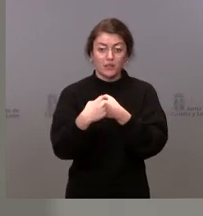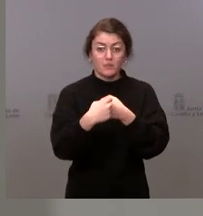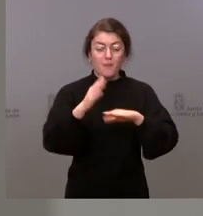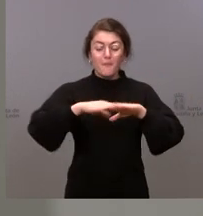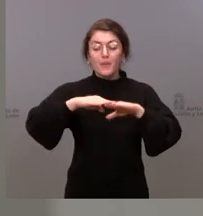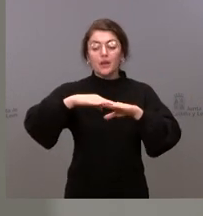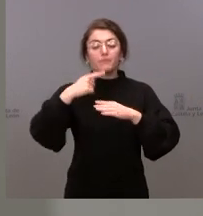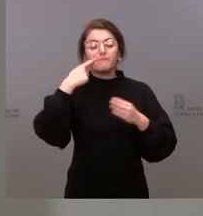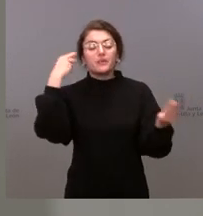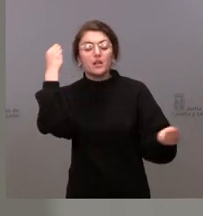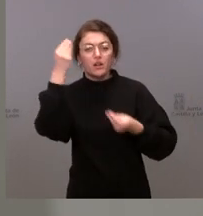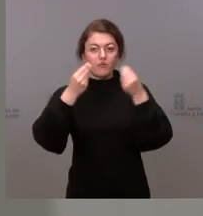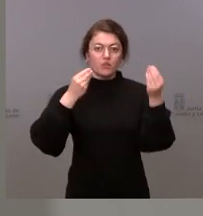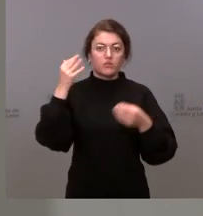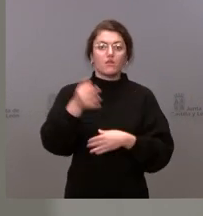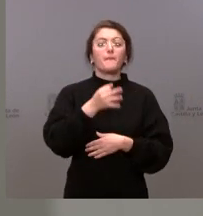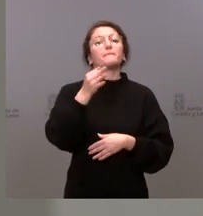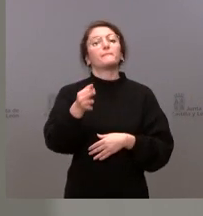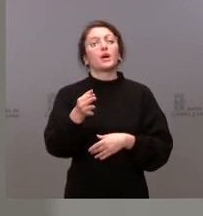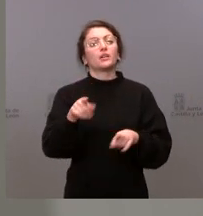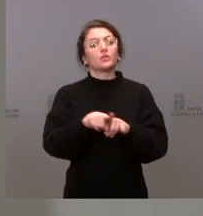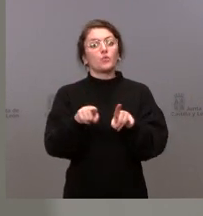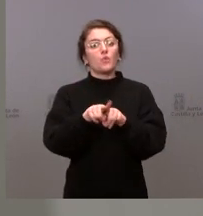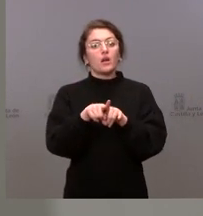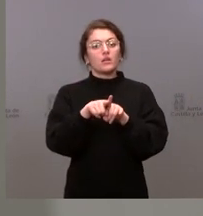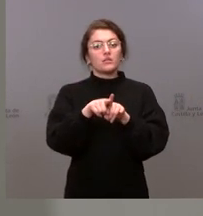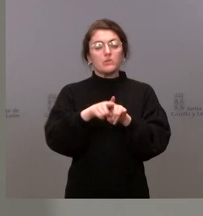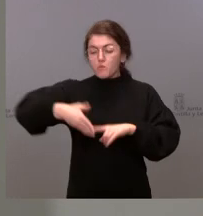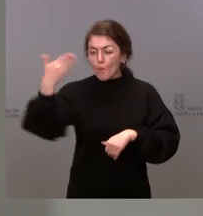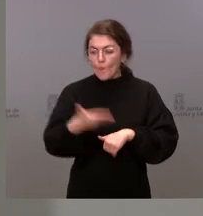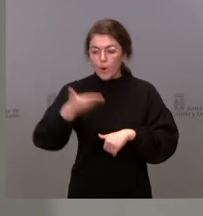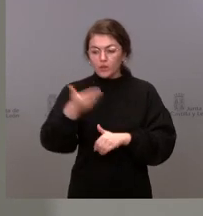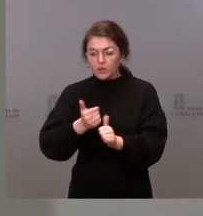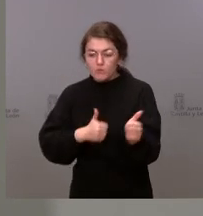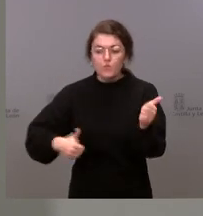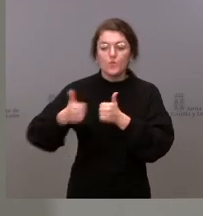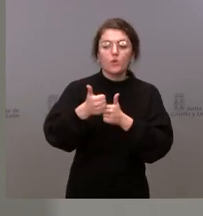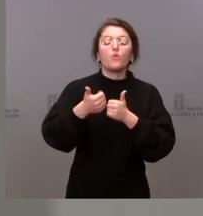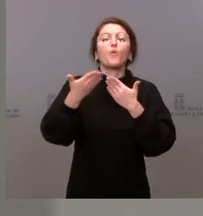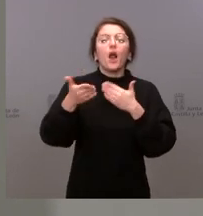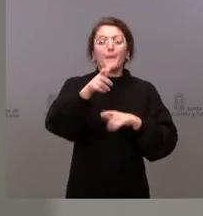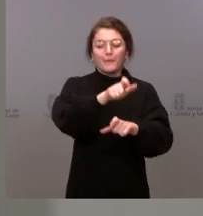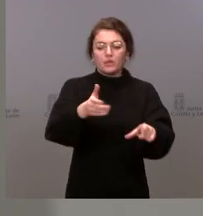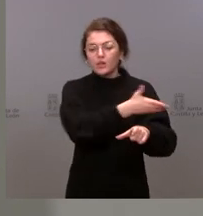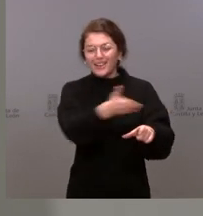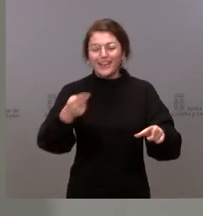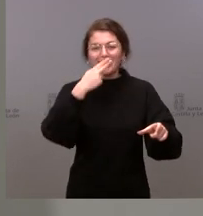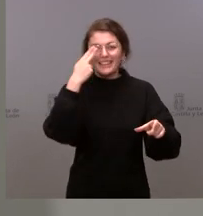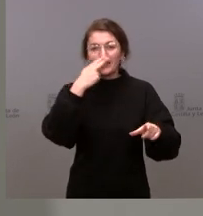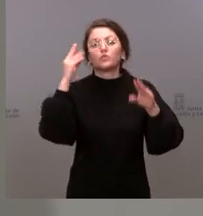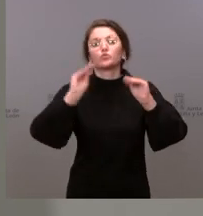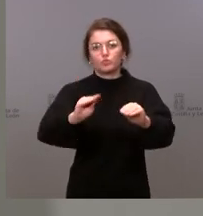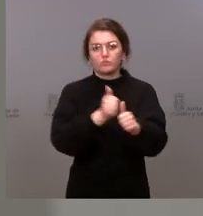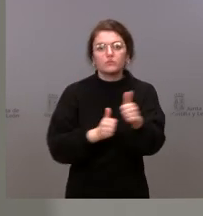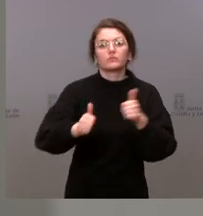y a poner siempre, siempre delante de cualquier otra cosa el interés de todos los ciudadanos de la comunidad. Hay